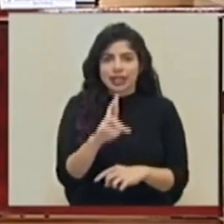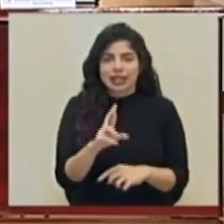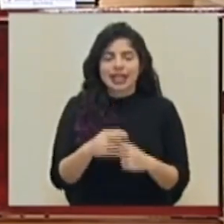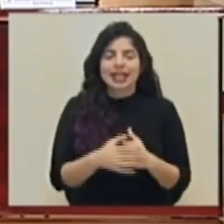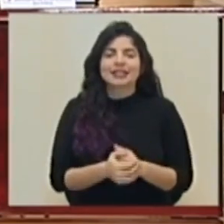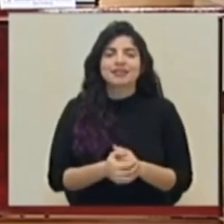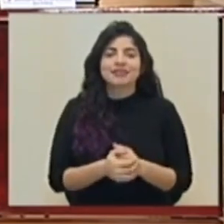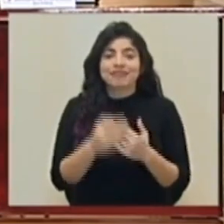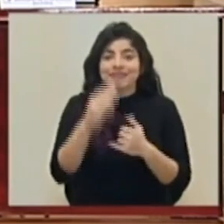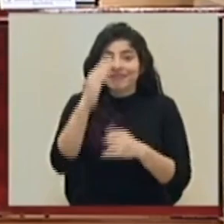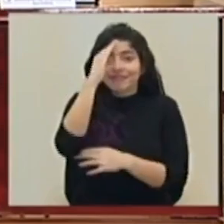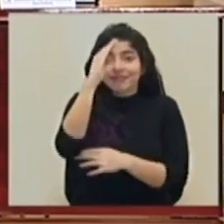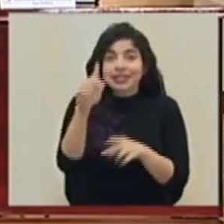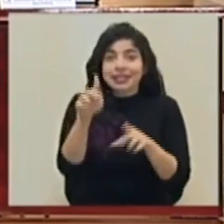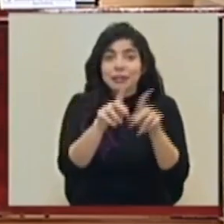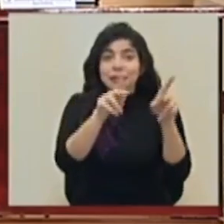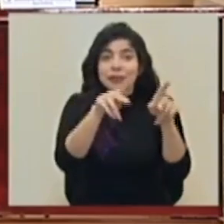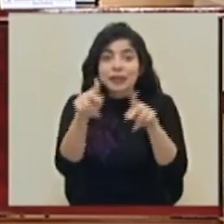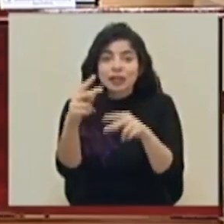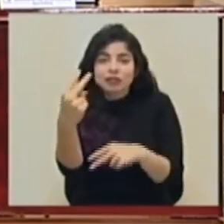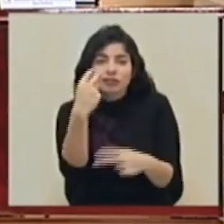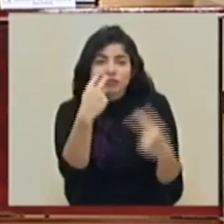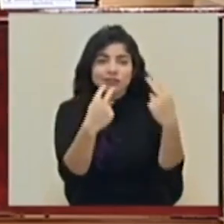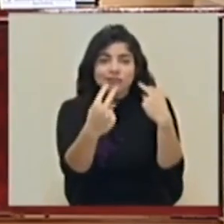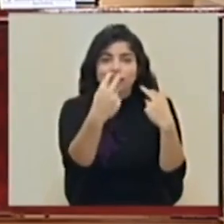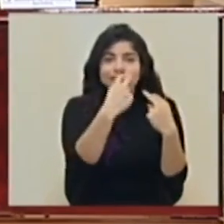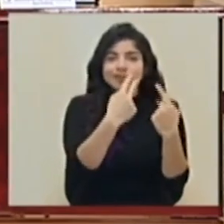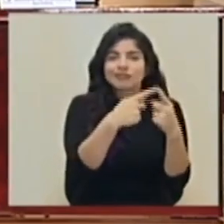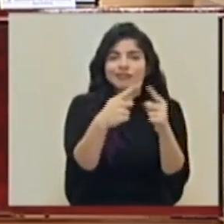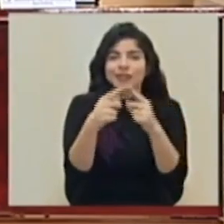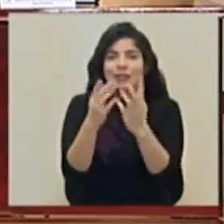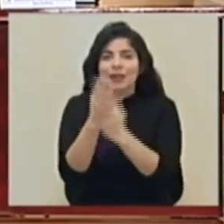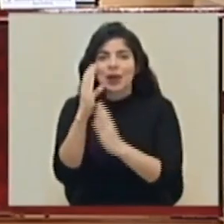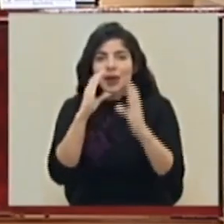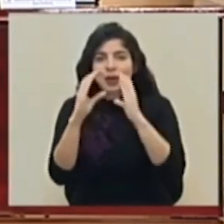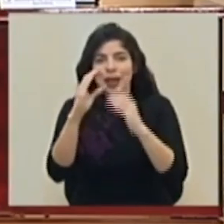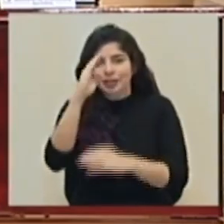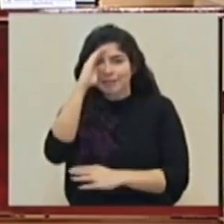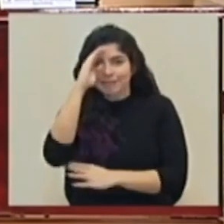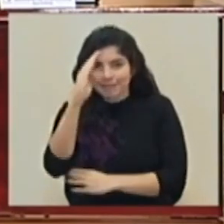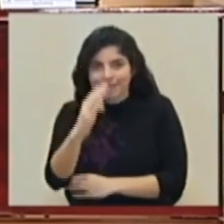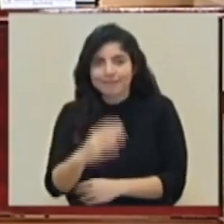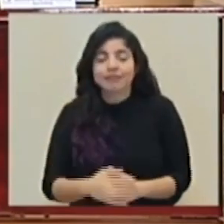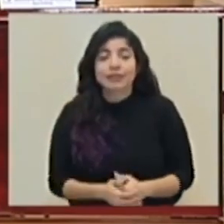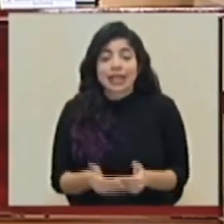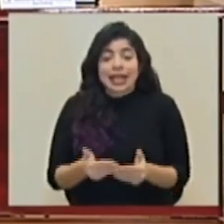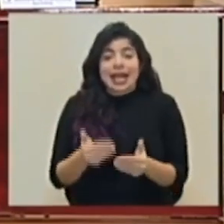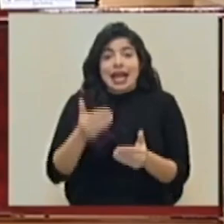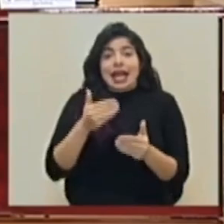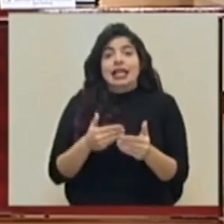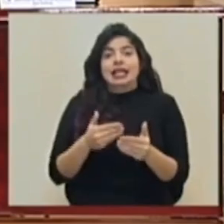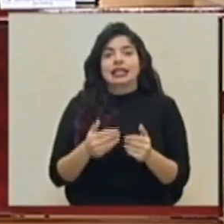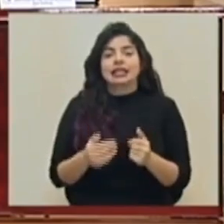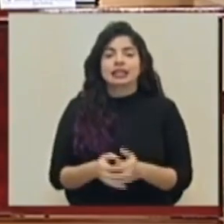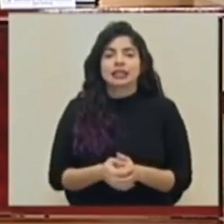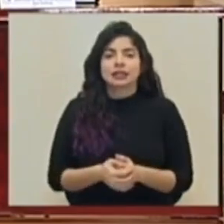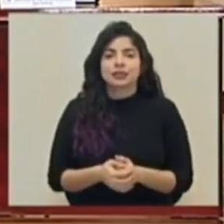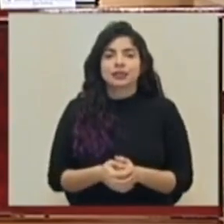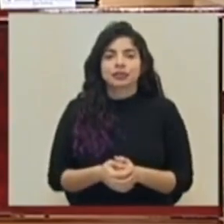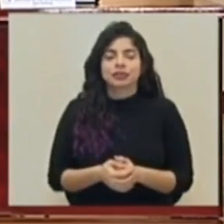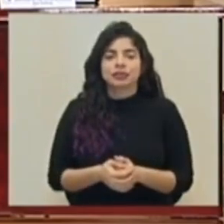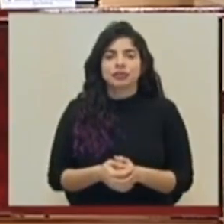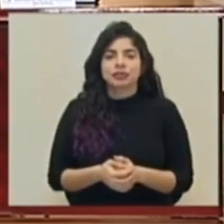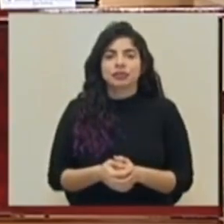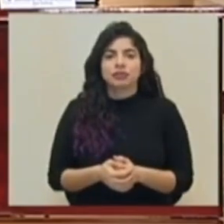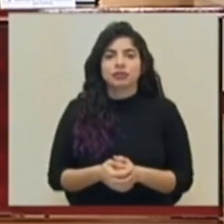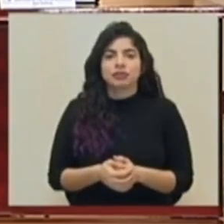Saludamos a quienes nos siguen a través de los diversos medios de comunicación. Antes de escuchar previamente